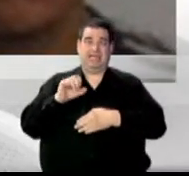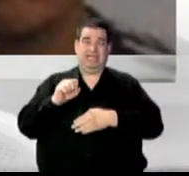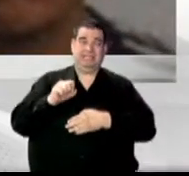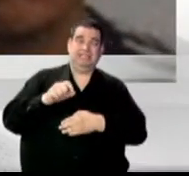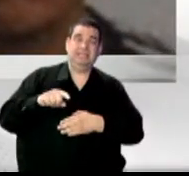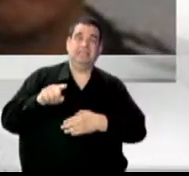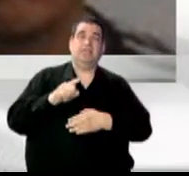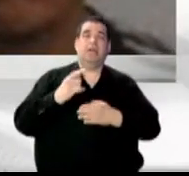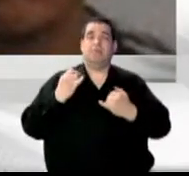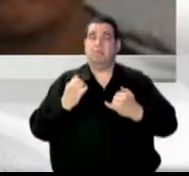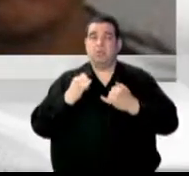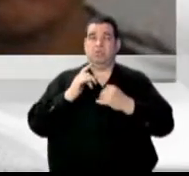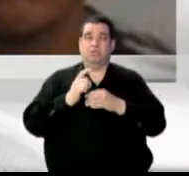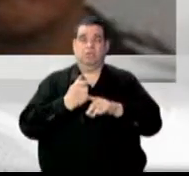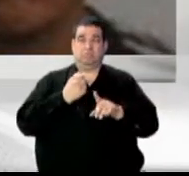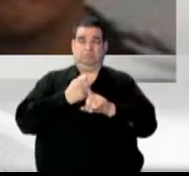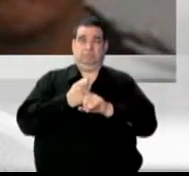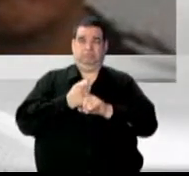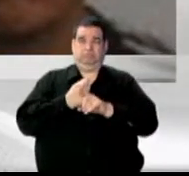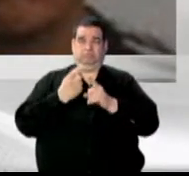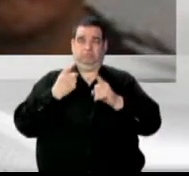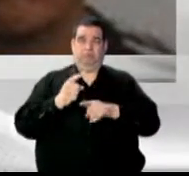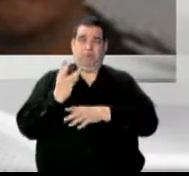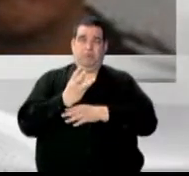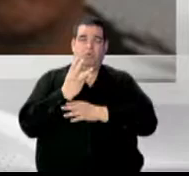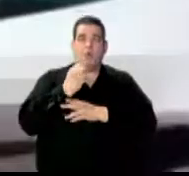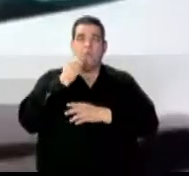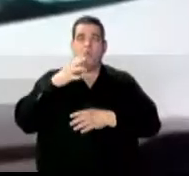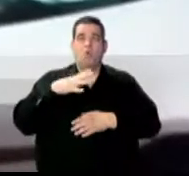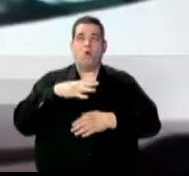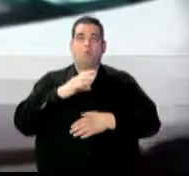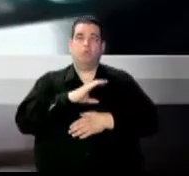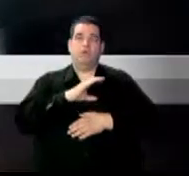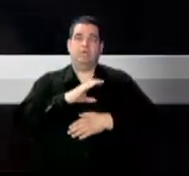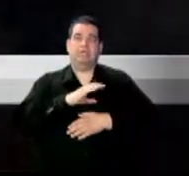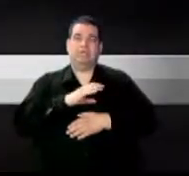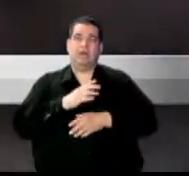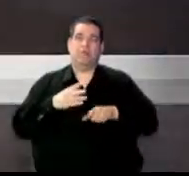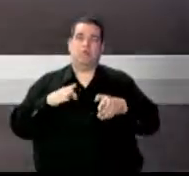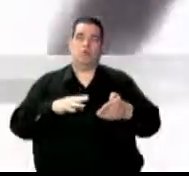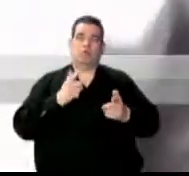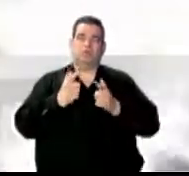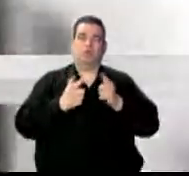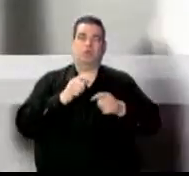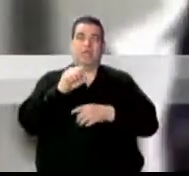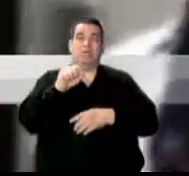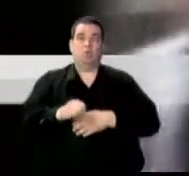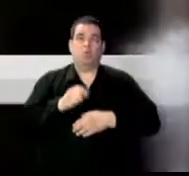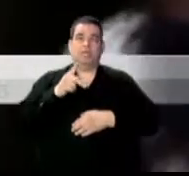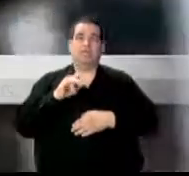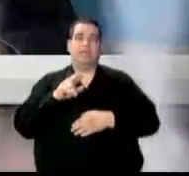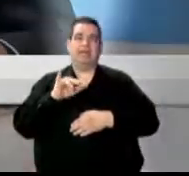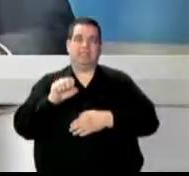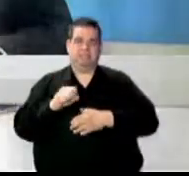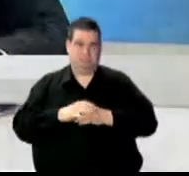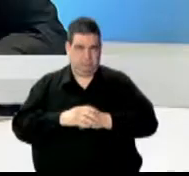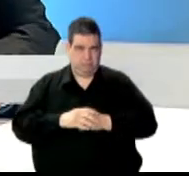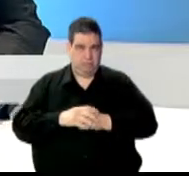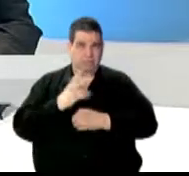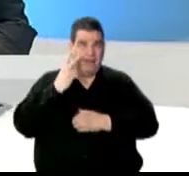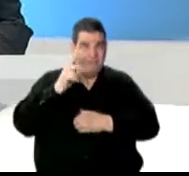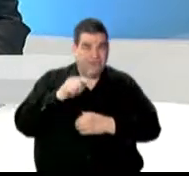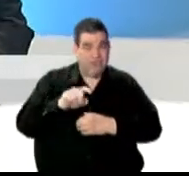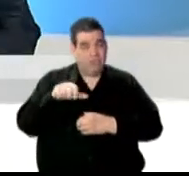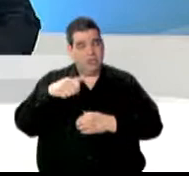vinculado con el ataque del miércoles una mujer policía murió en un tiroteo en el sur de parís para ver estas